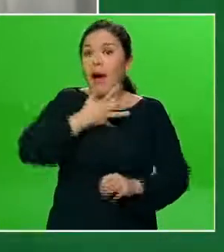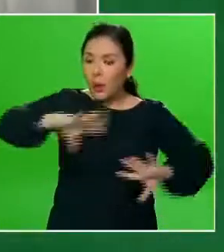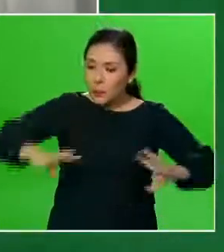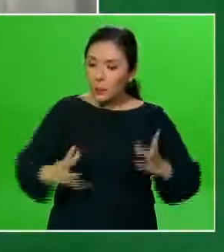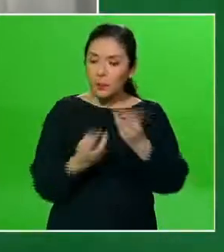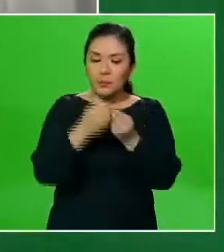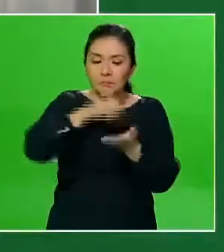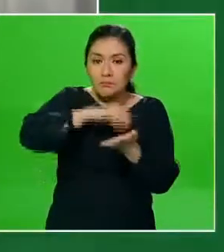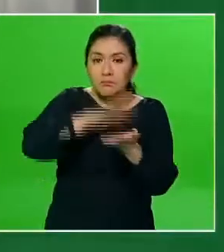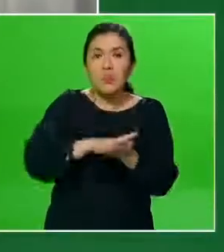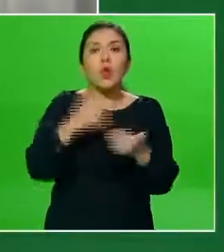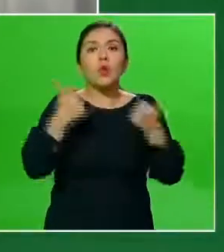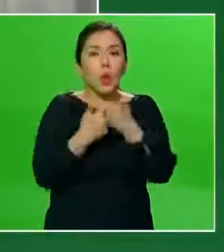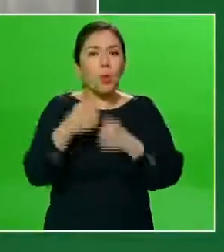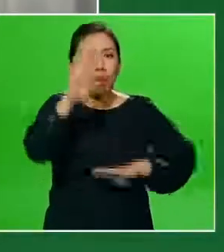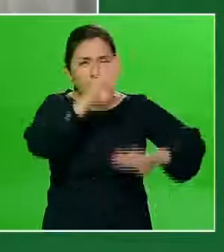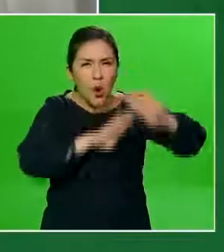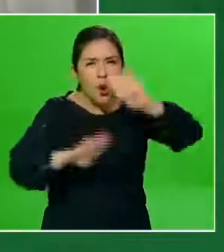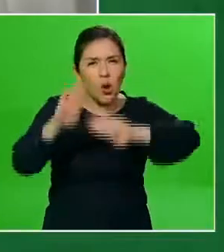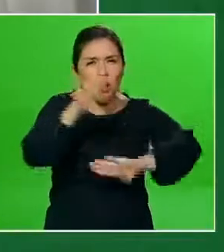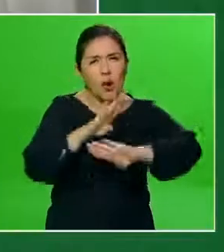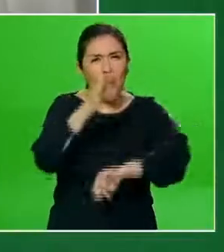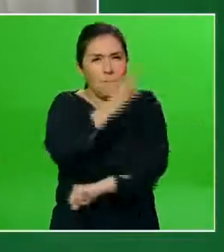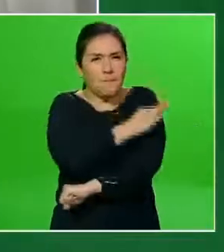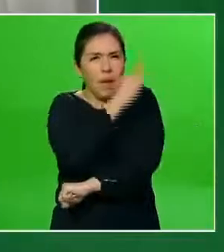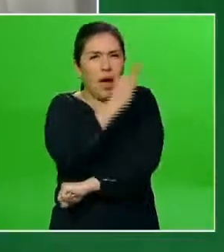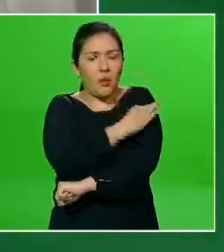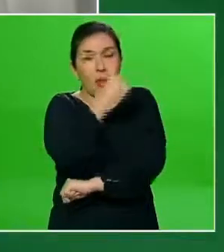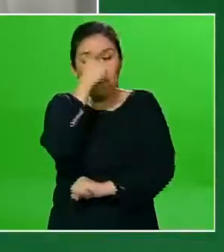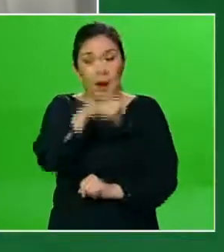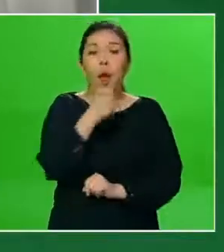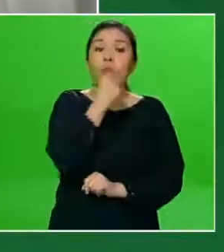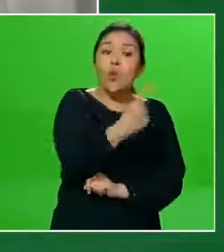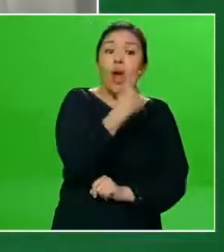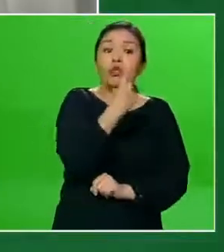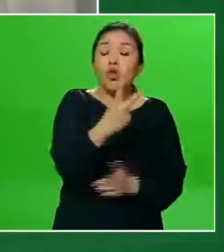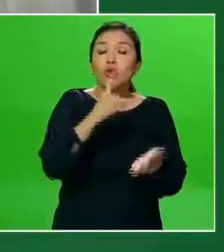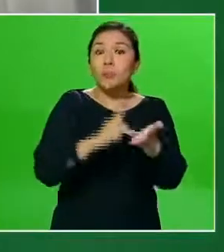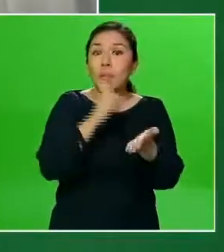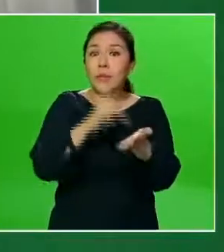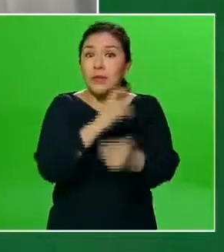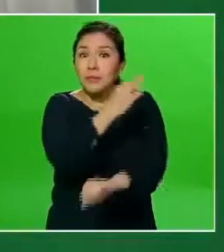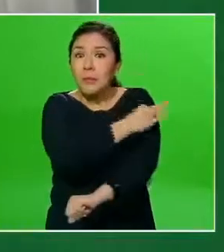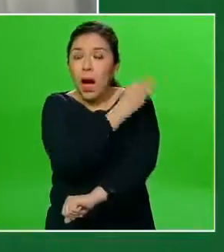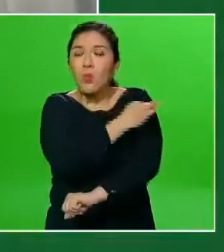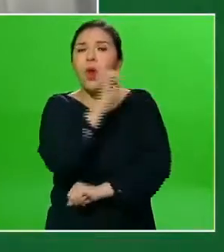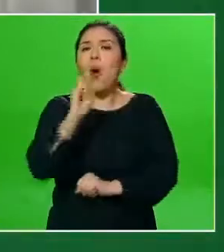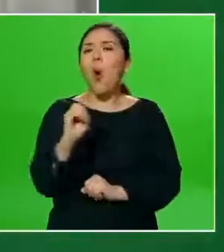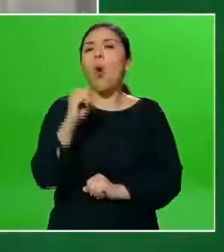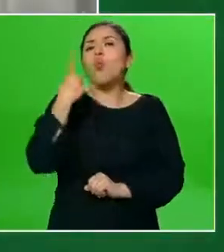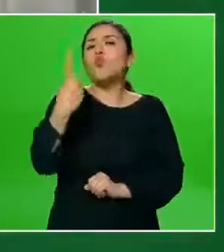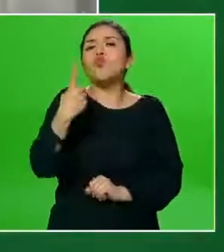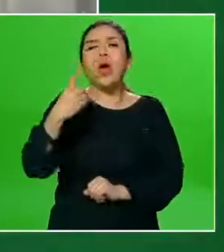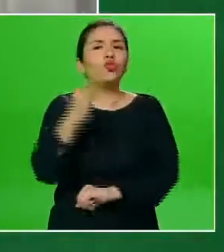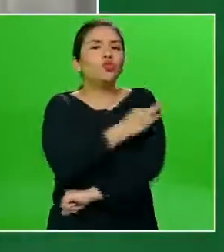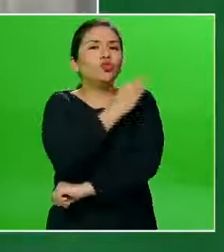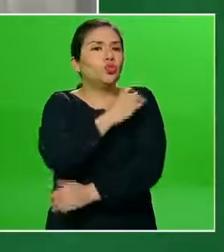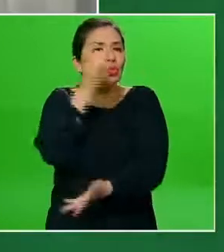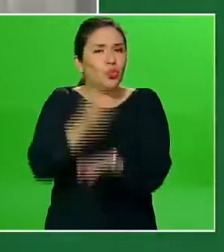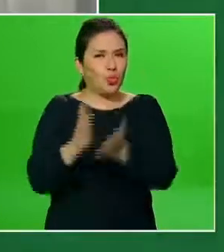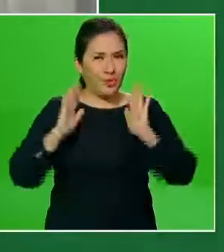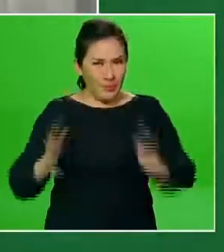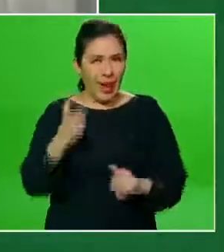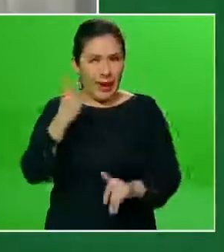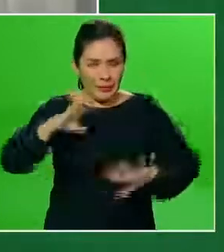tanto los biológicos o vacunas que son de dos dosis como los que son de una dosis. Entonces, este es el total de